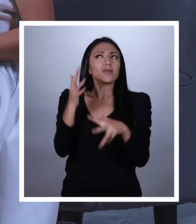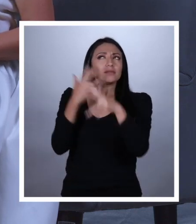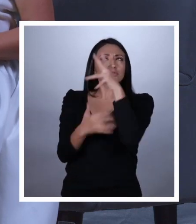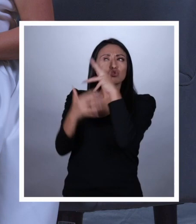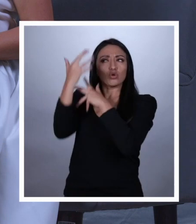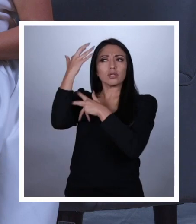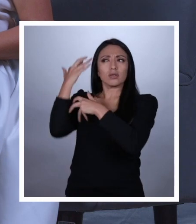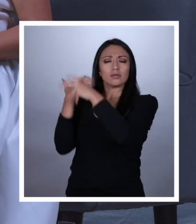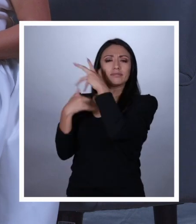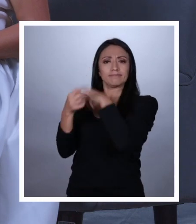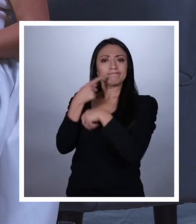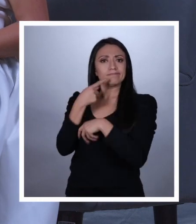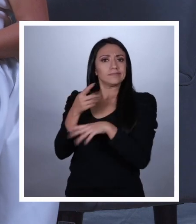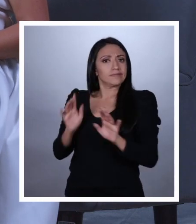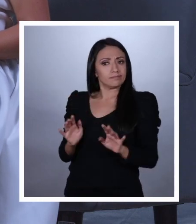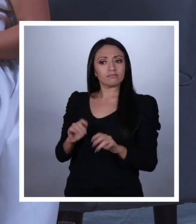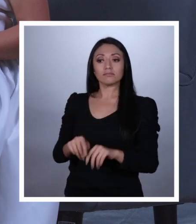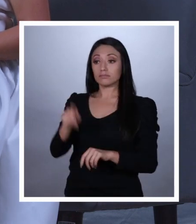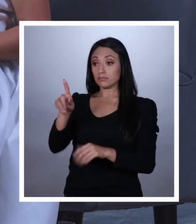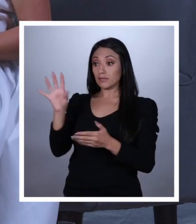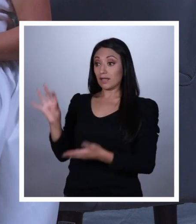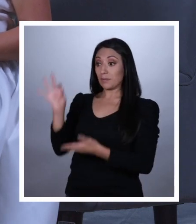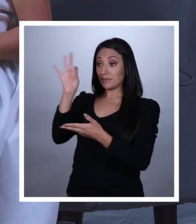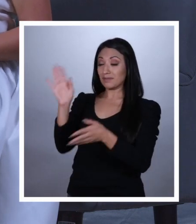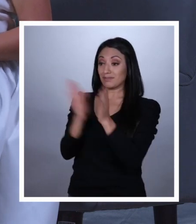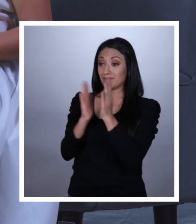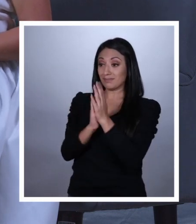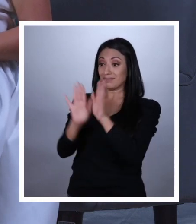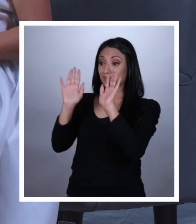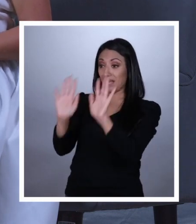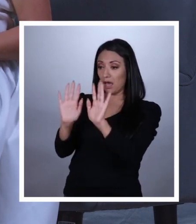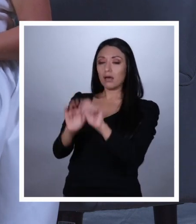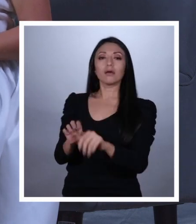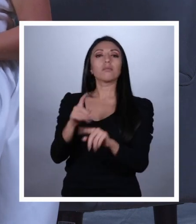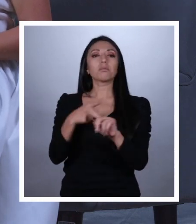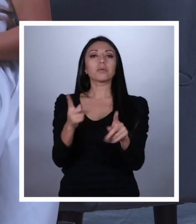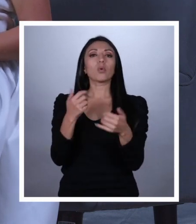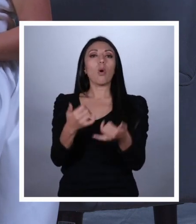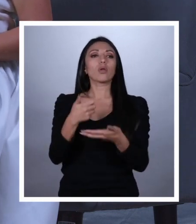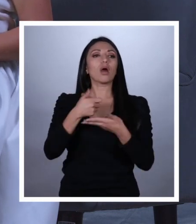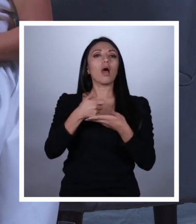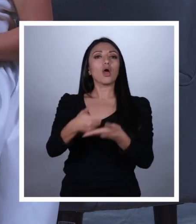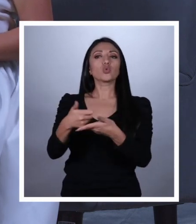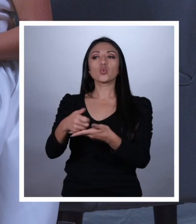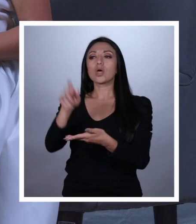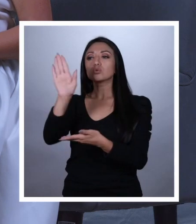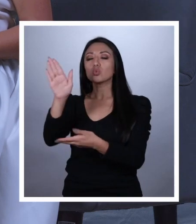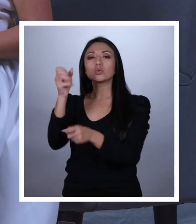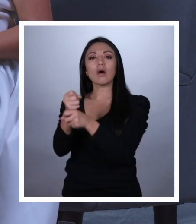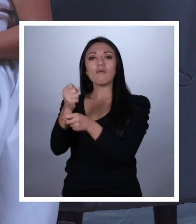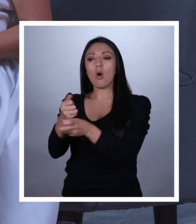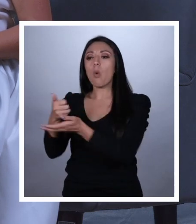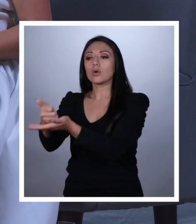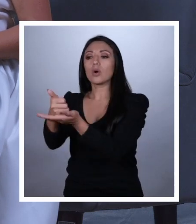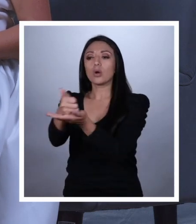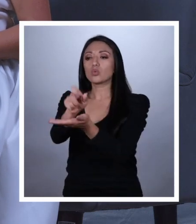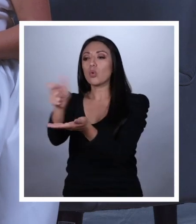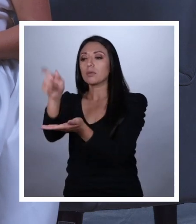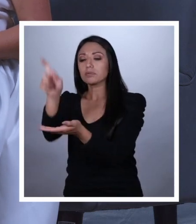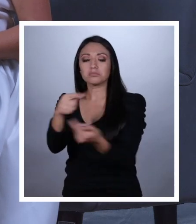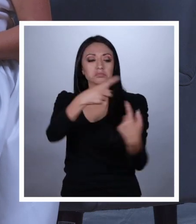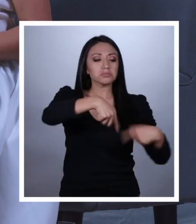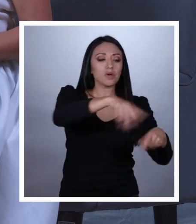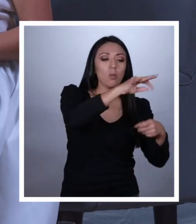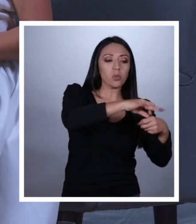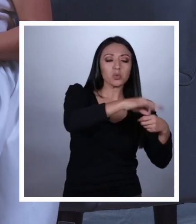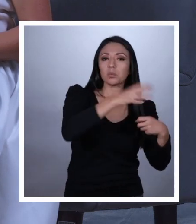nos ha demostrado que a veces los representantes terminan privilegiando con su trabajo a quienes financiaron sus campañas y no a